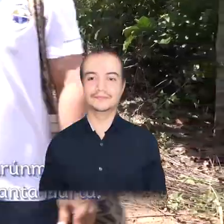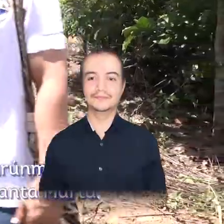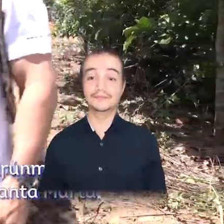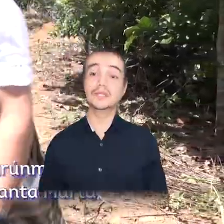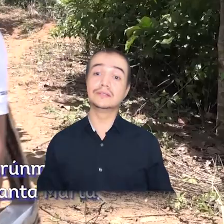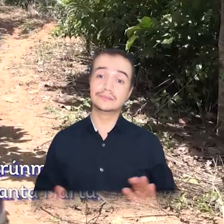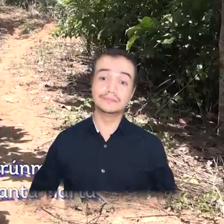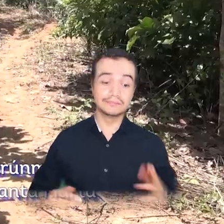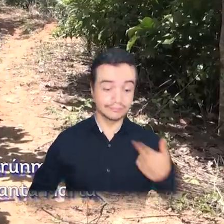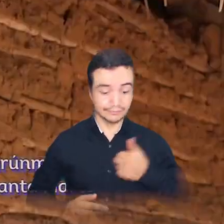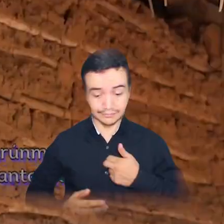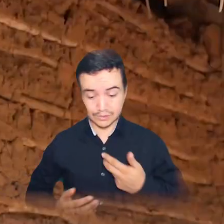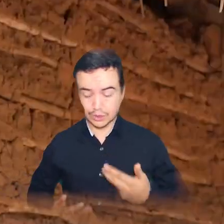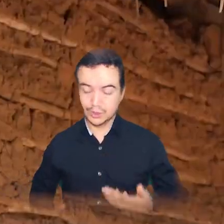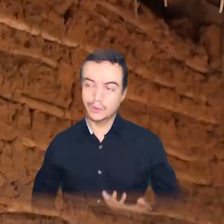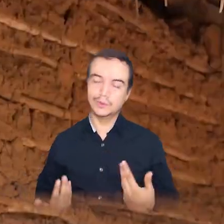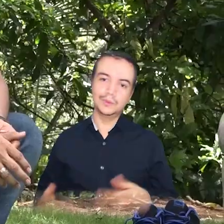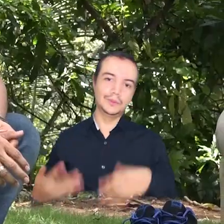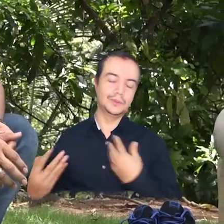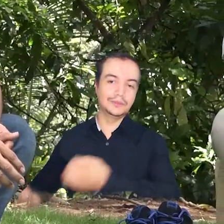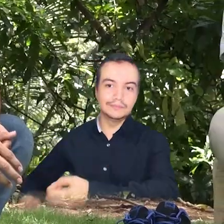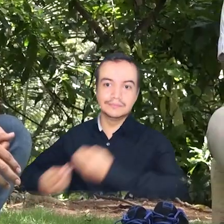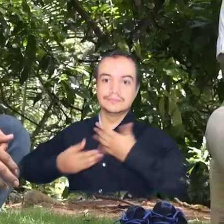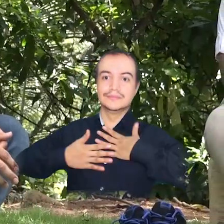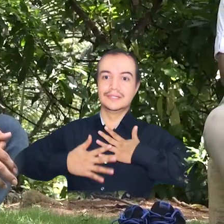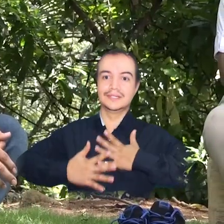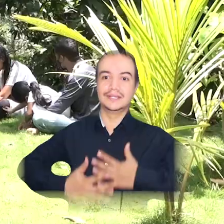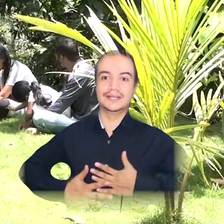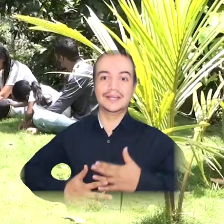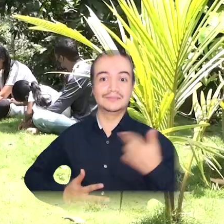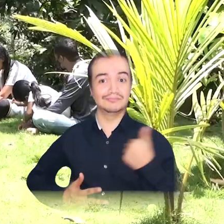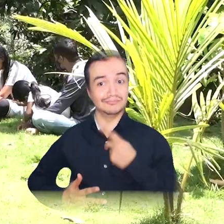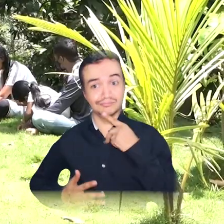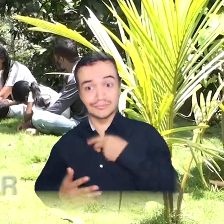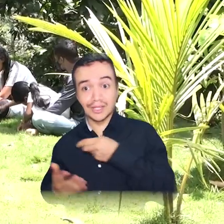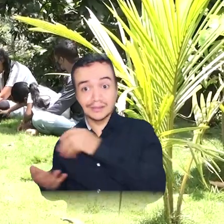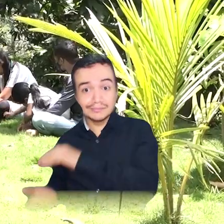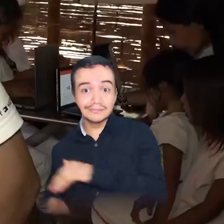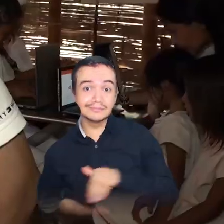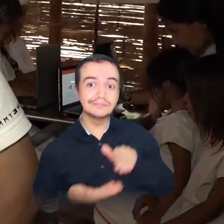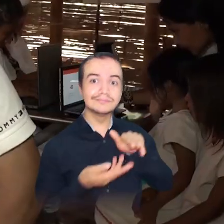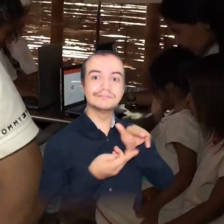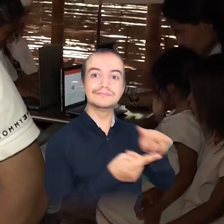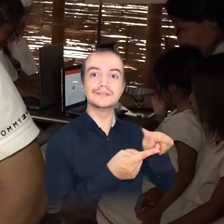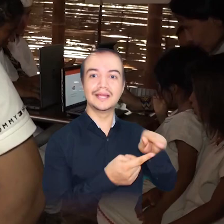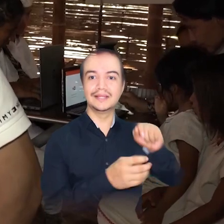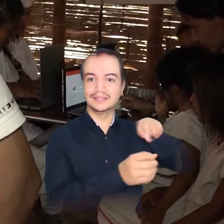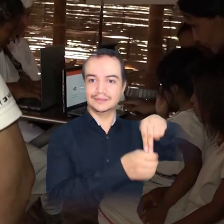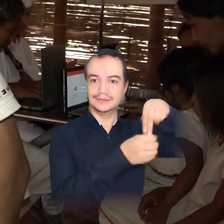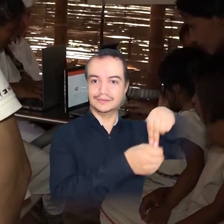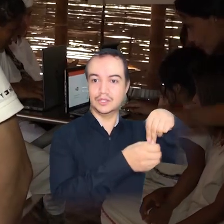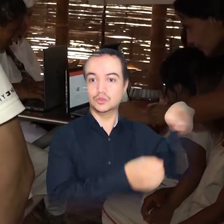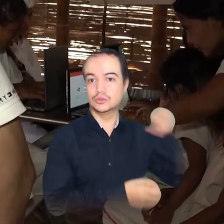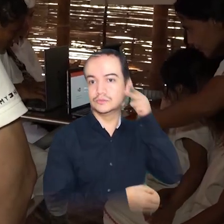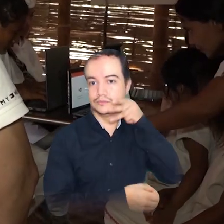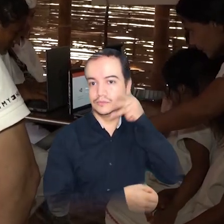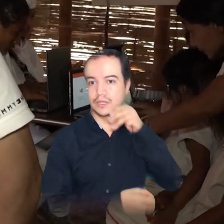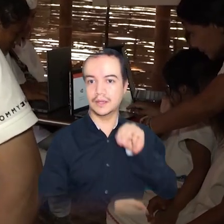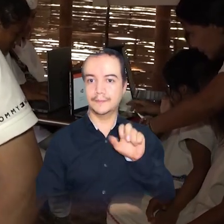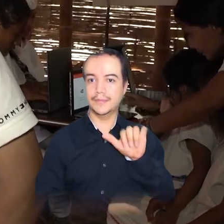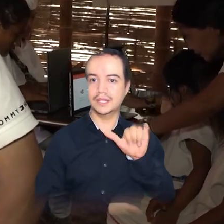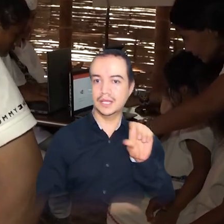Para nosotros es motivo de satisfacción poder estar aquí, en el territorio del resguardo Kogi, Malayo, Aruaco.